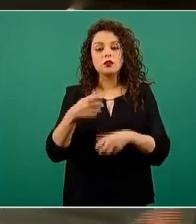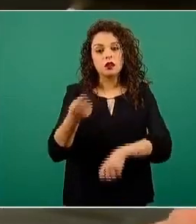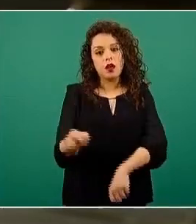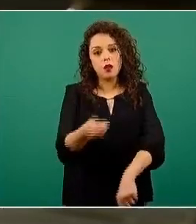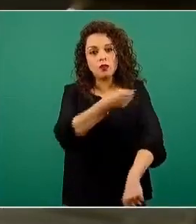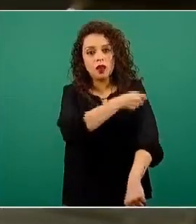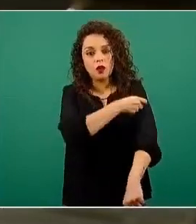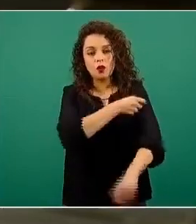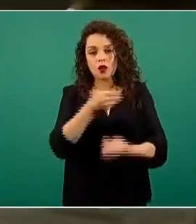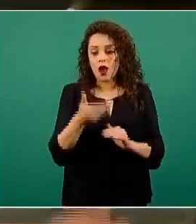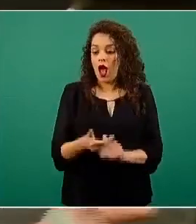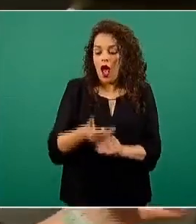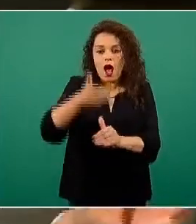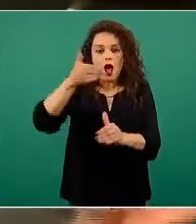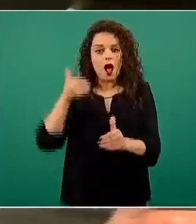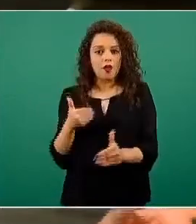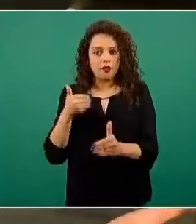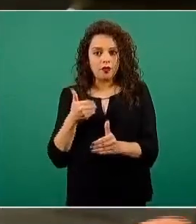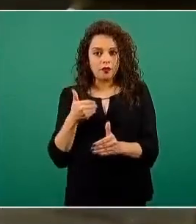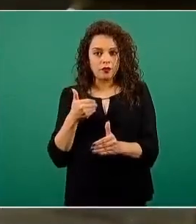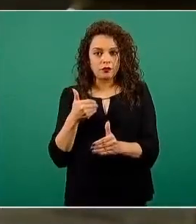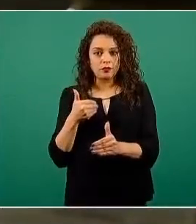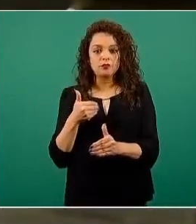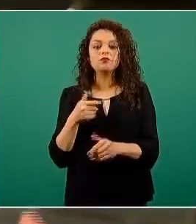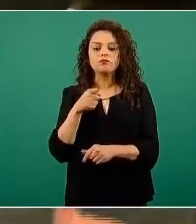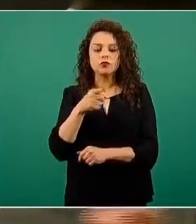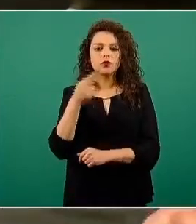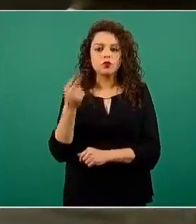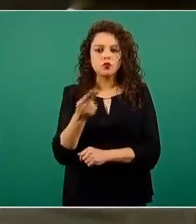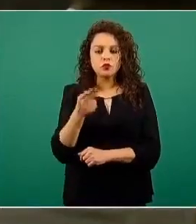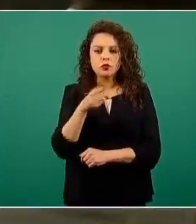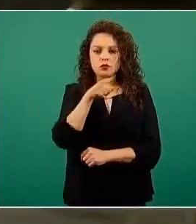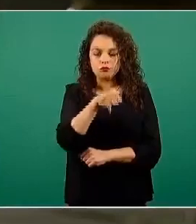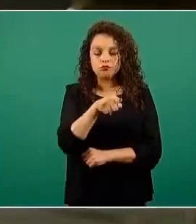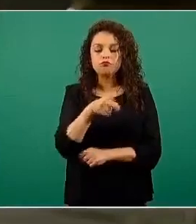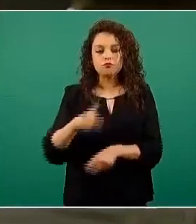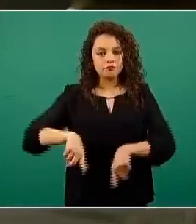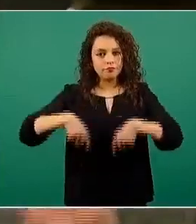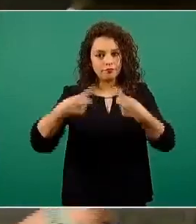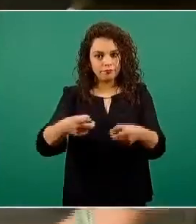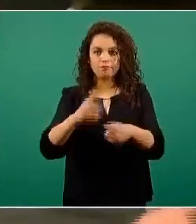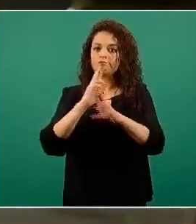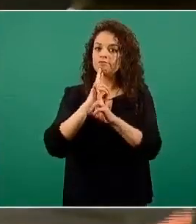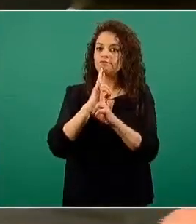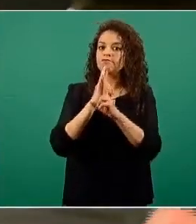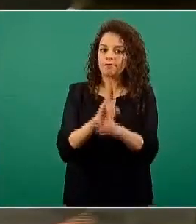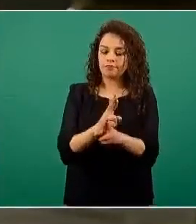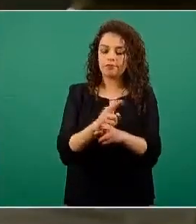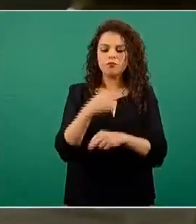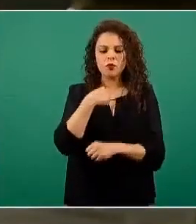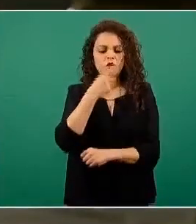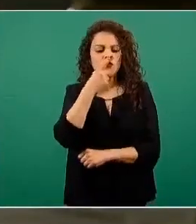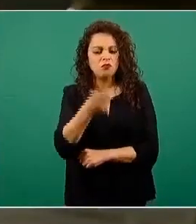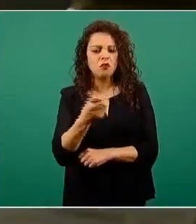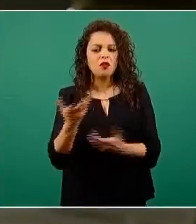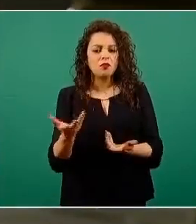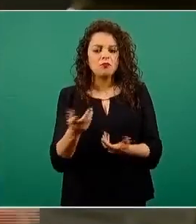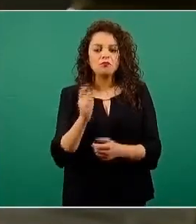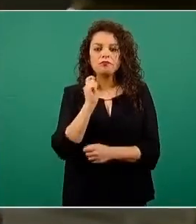antes de tiempo y ustedes hicieron, a su vez, una contestación, lo digo en términos